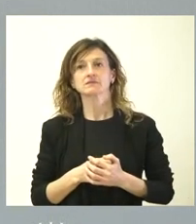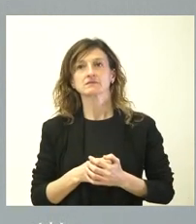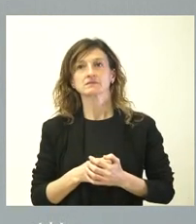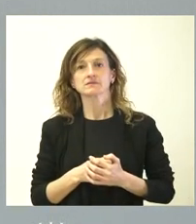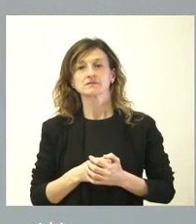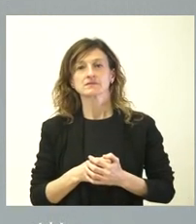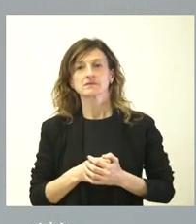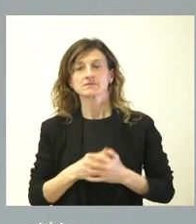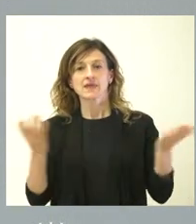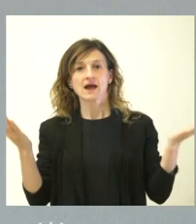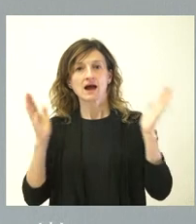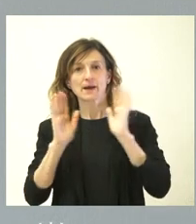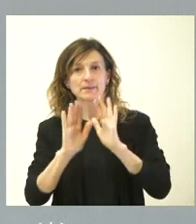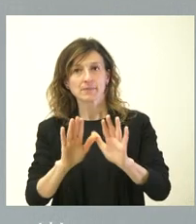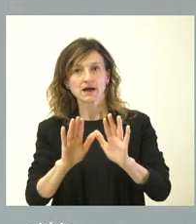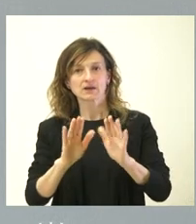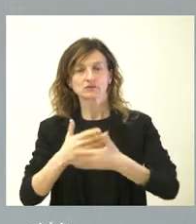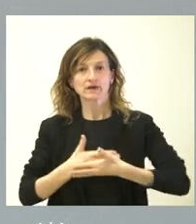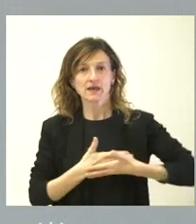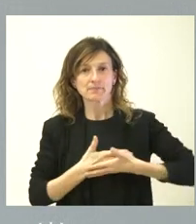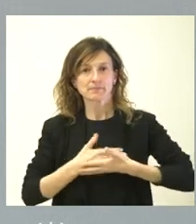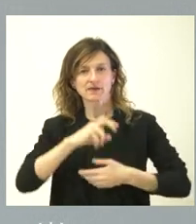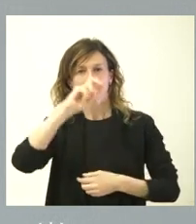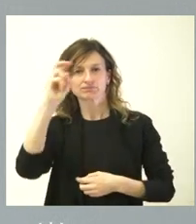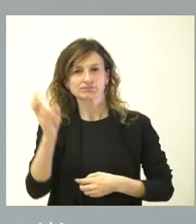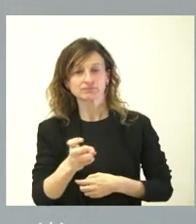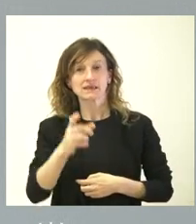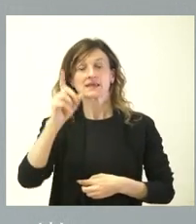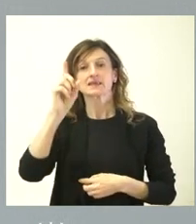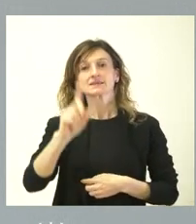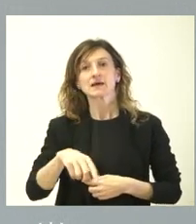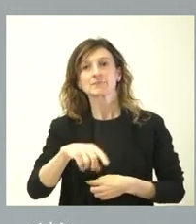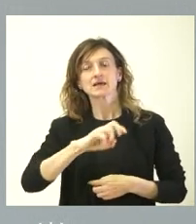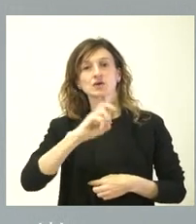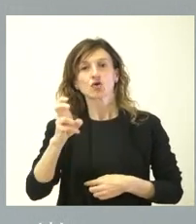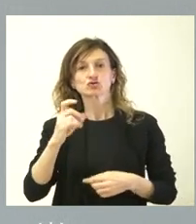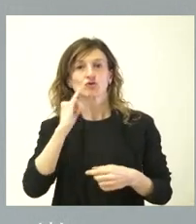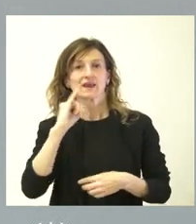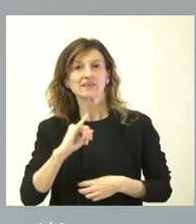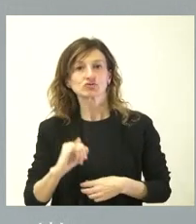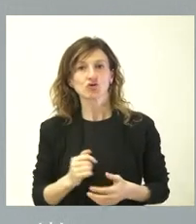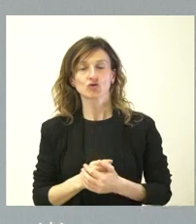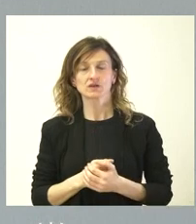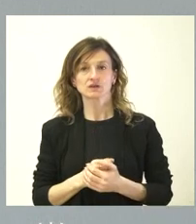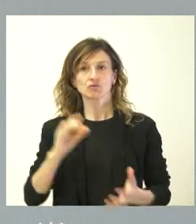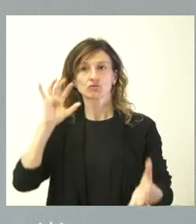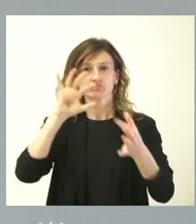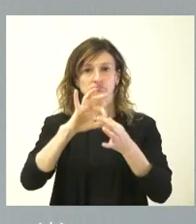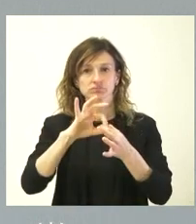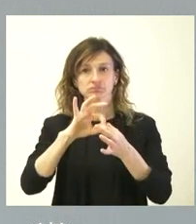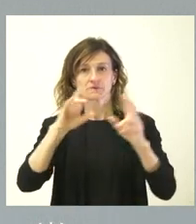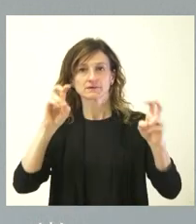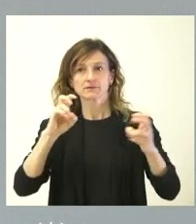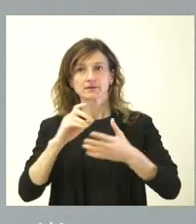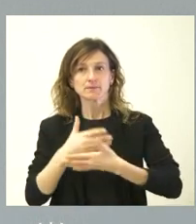los armarios para el bebé, etcétera, etcétera. Y también incluiría aparatos electrónicos que tengan que ver con el propio